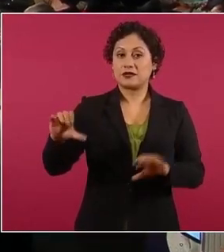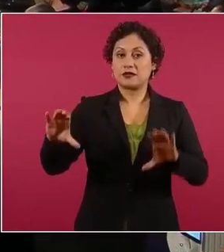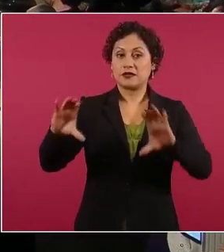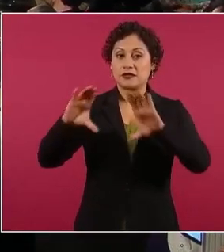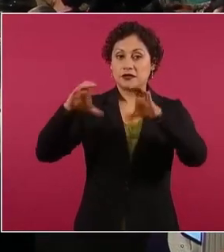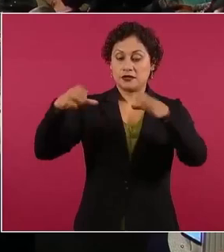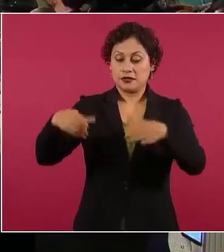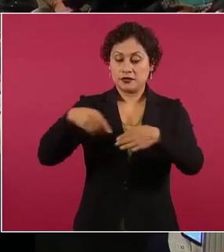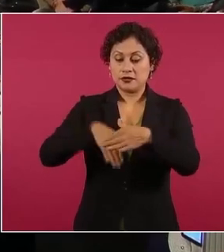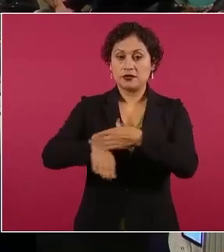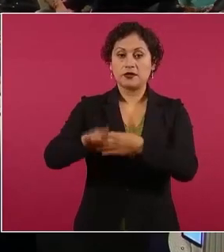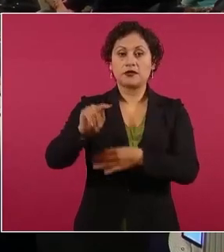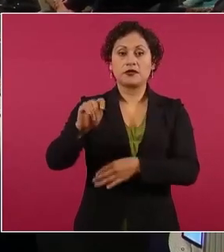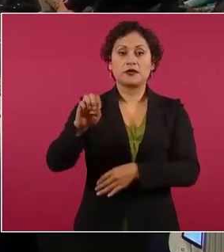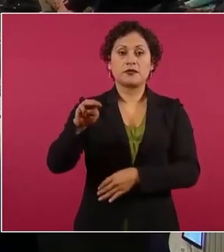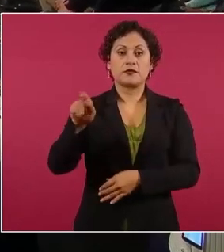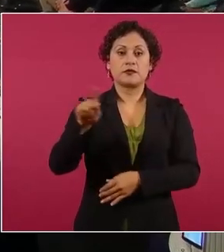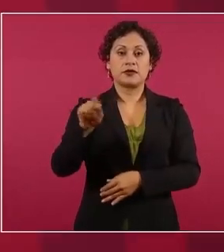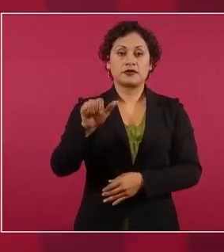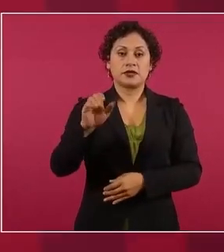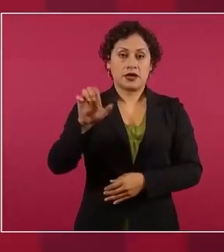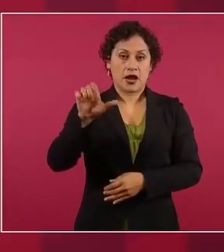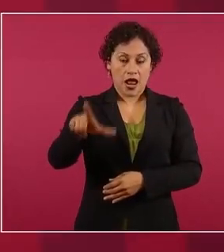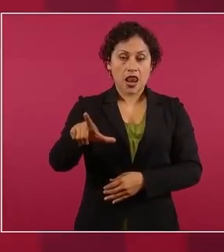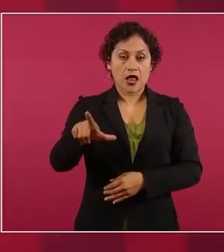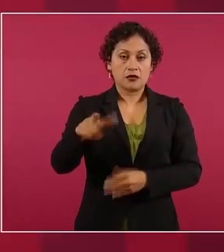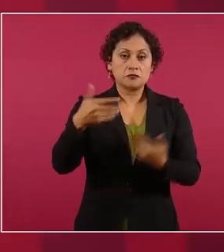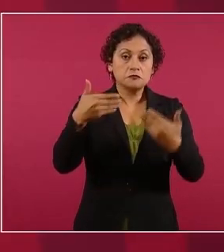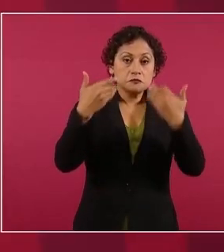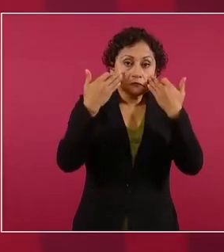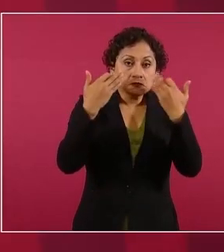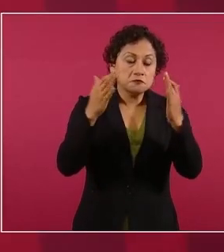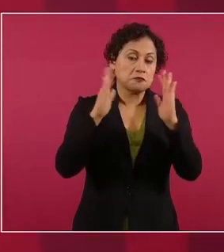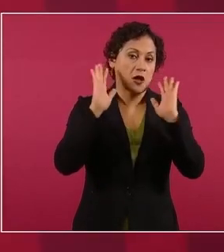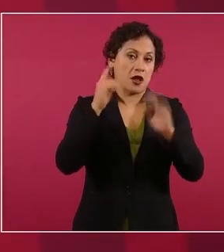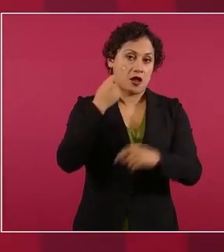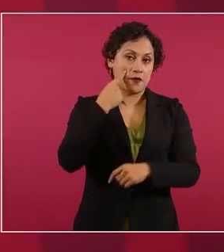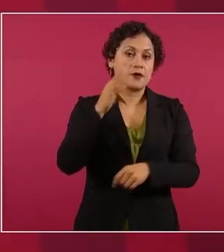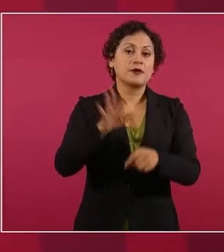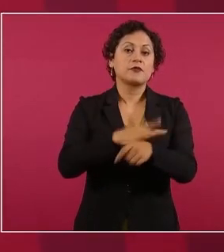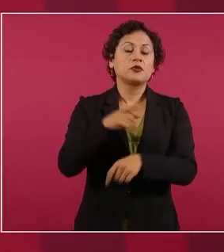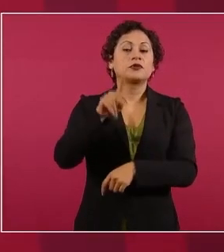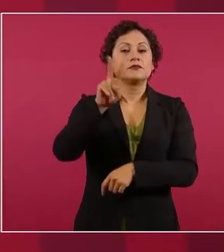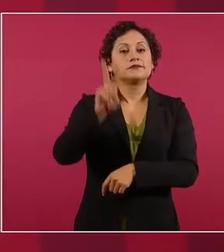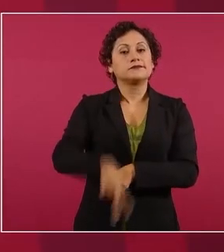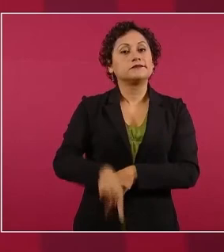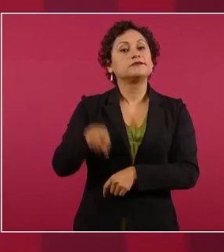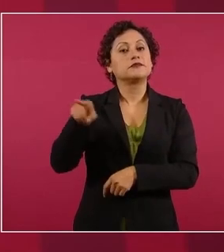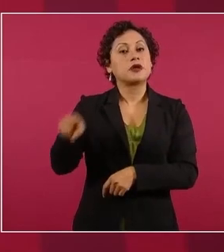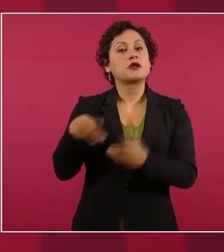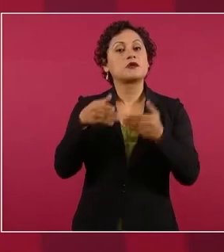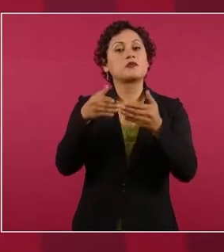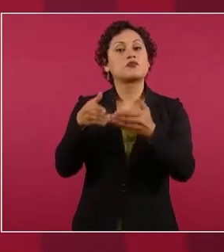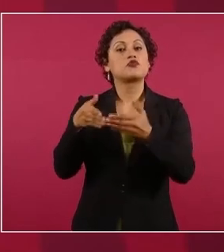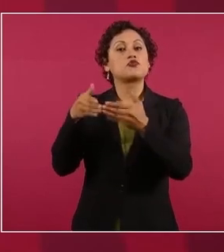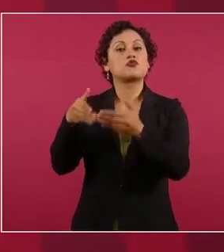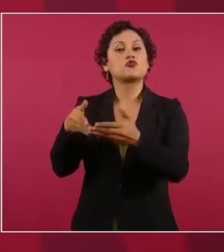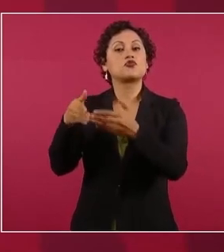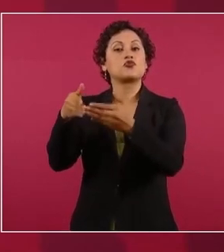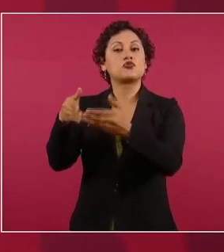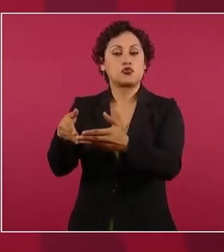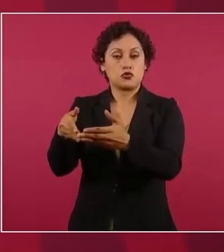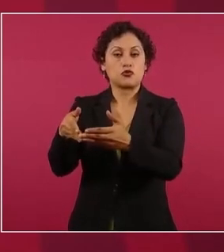qué comunidad porque en efecto ahí se llega en lancha hay que